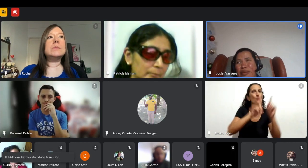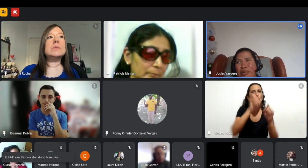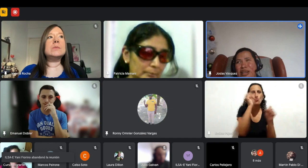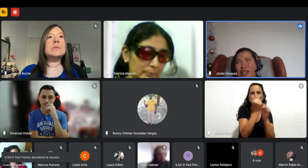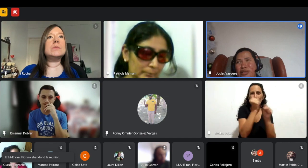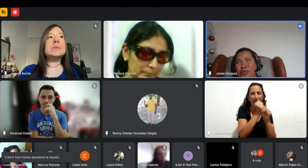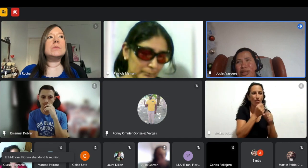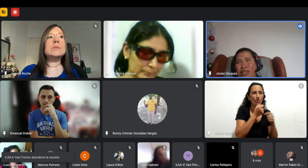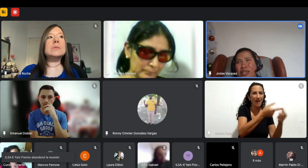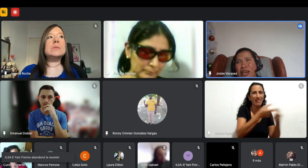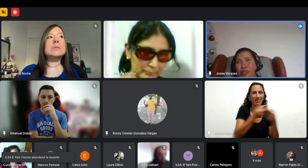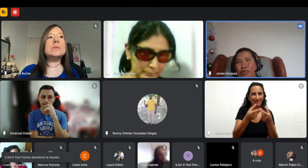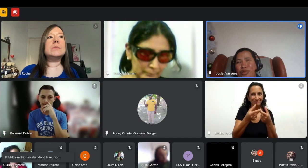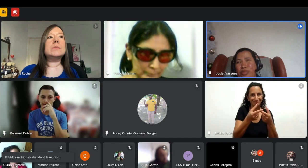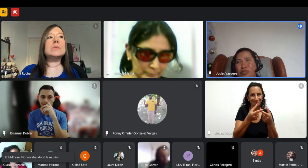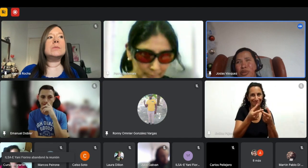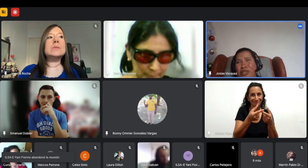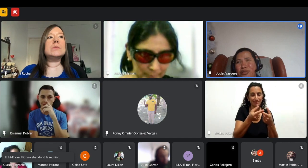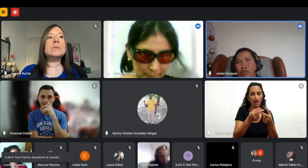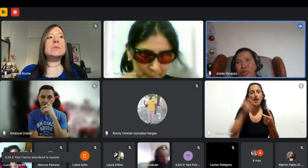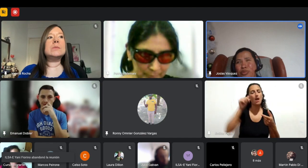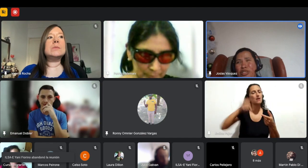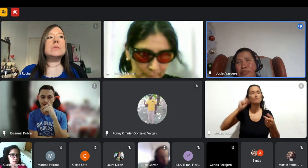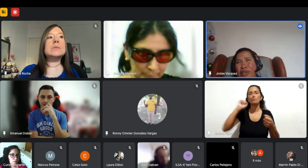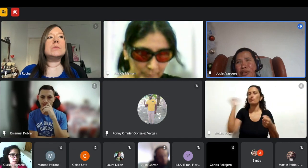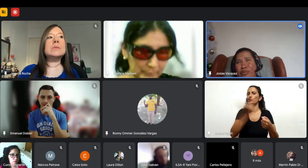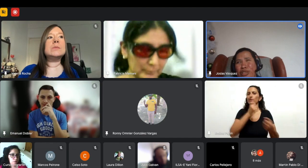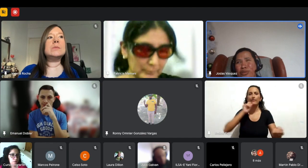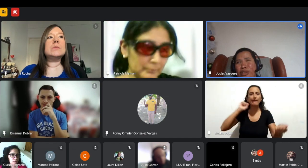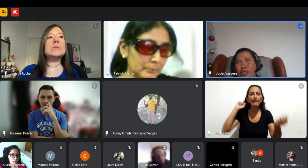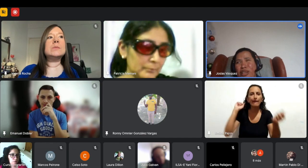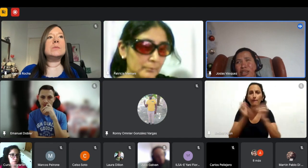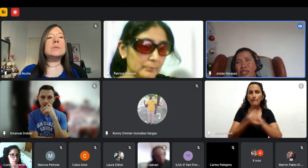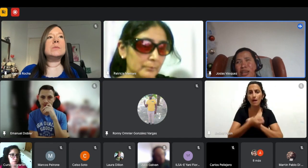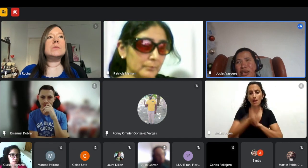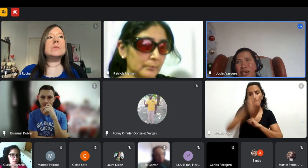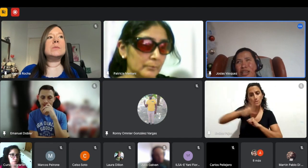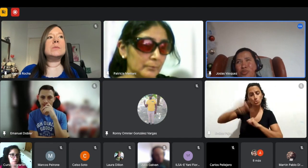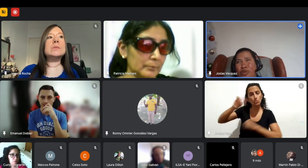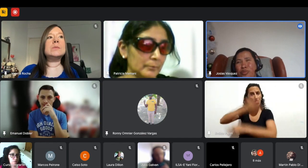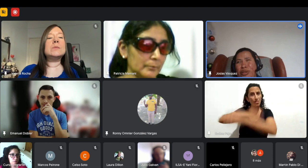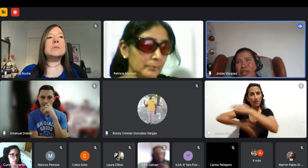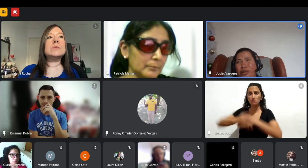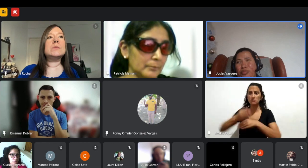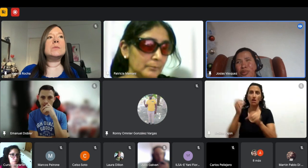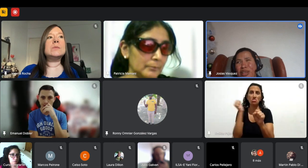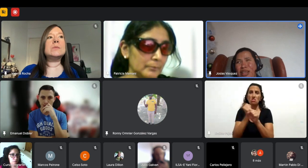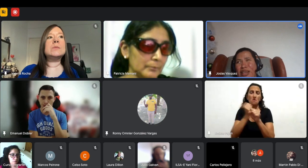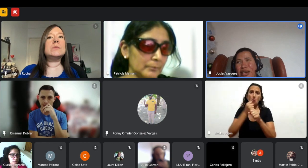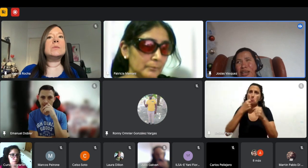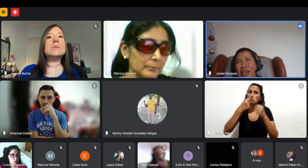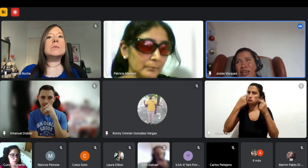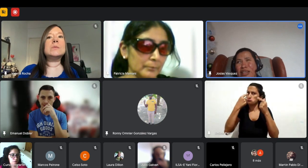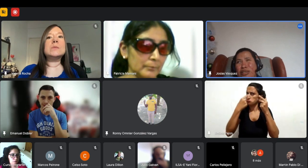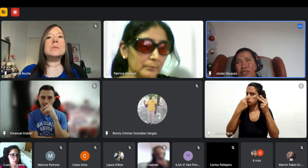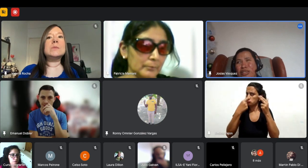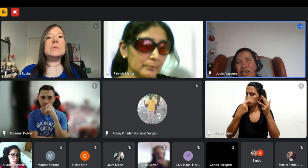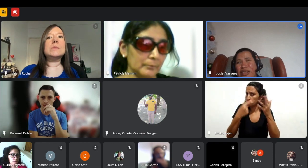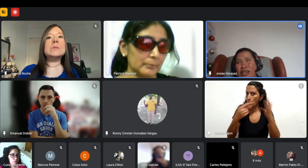de cambiar esto y decir hay muchos más puestos o podemos desempeñar muchas otras tareas es muy complejo porque